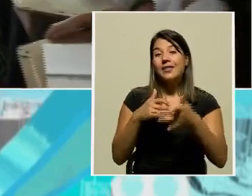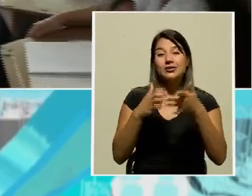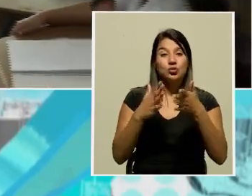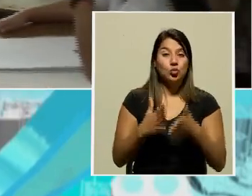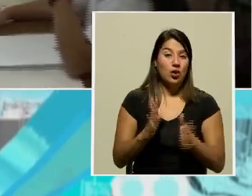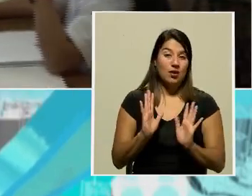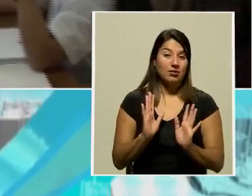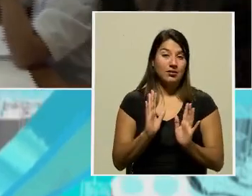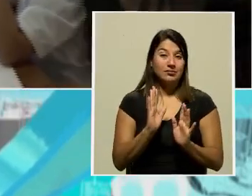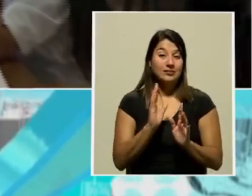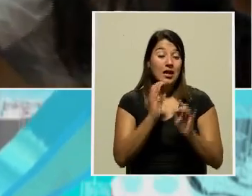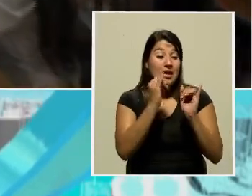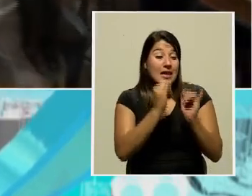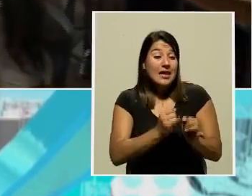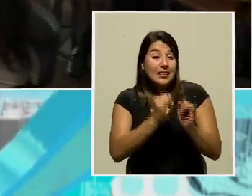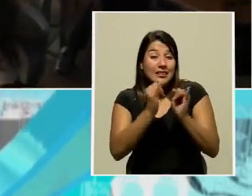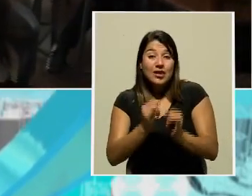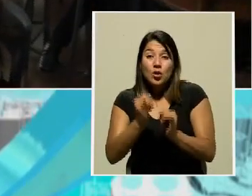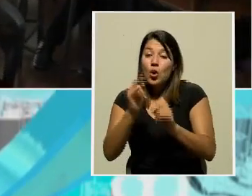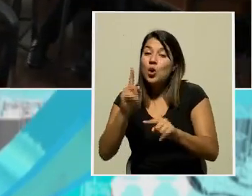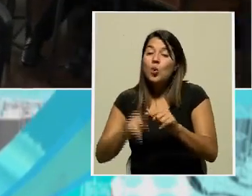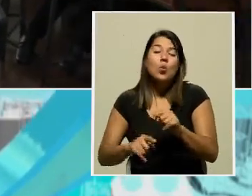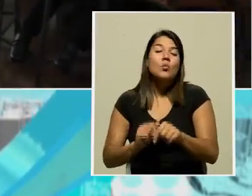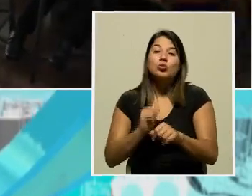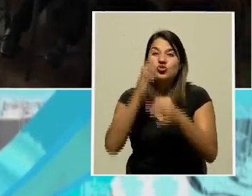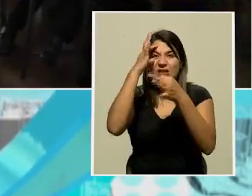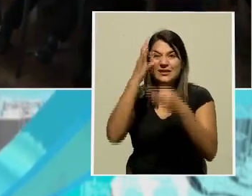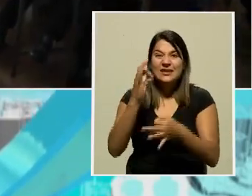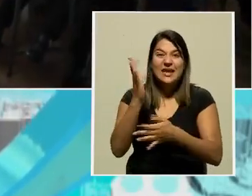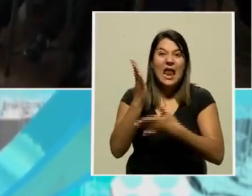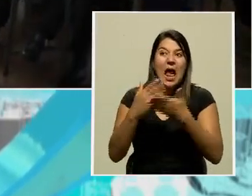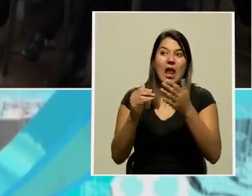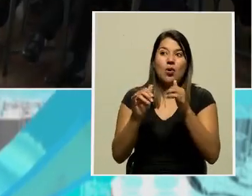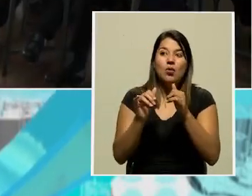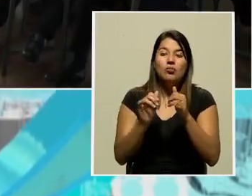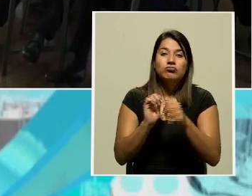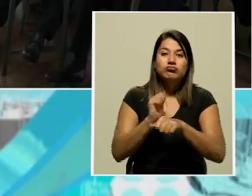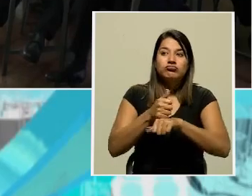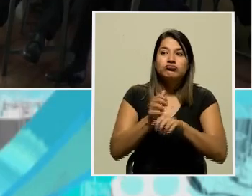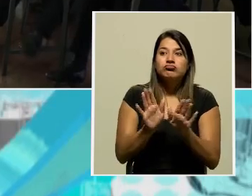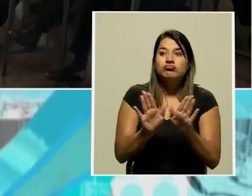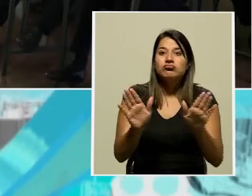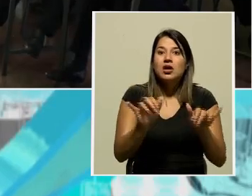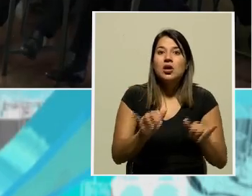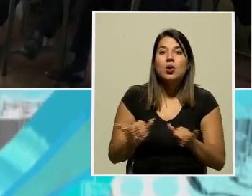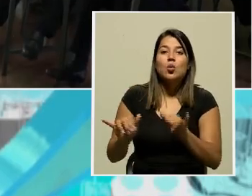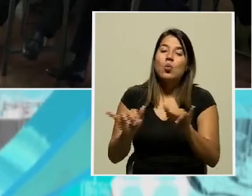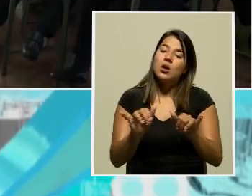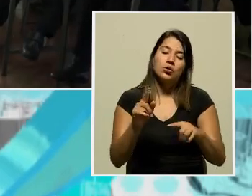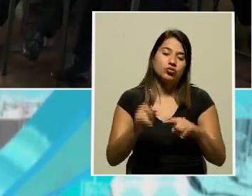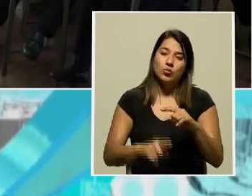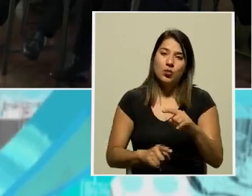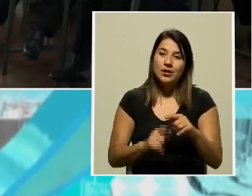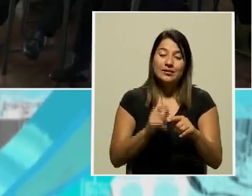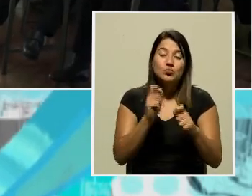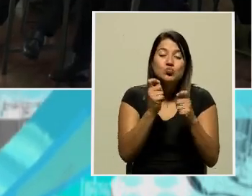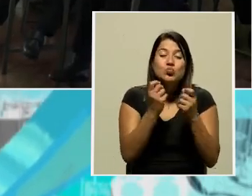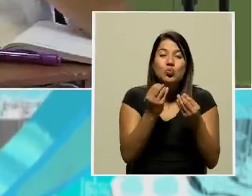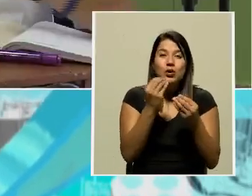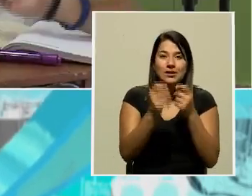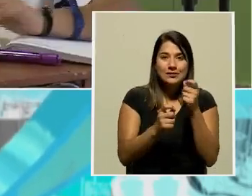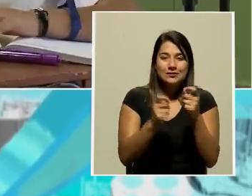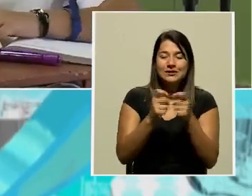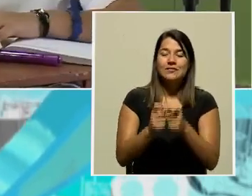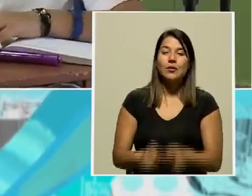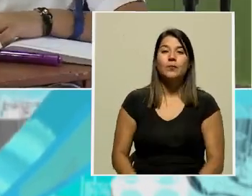podemos generalizar y los espacios y protocolos están abiertos para toda la población en general y de manera generalizada.